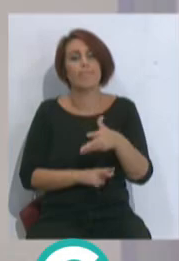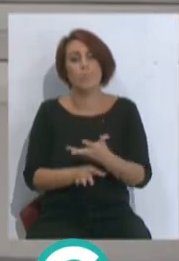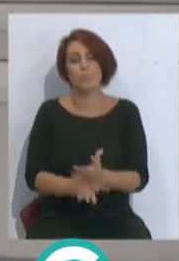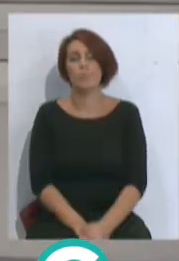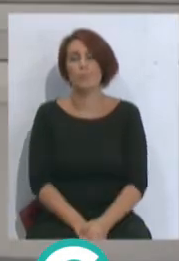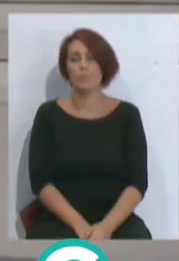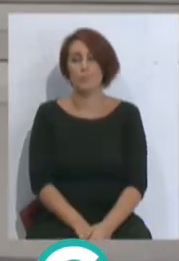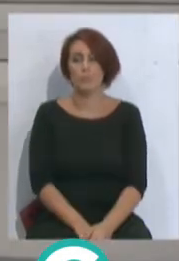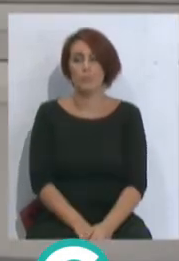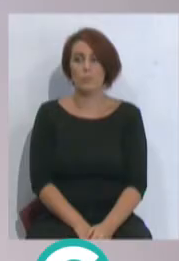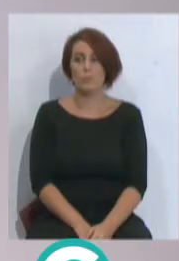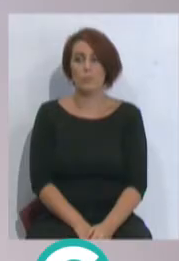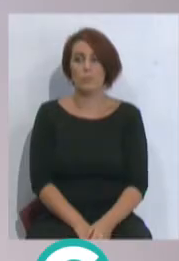jugador.